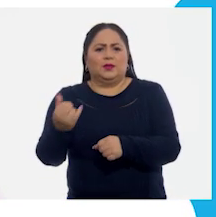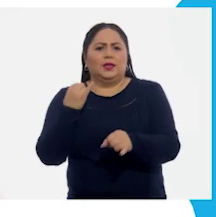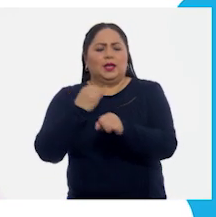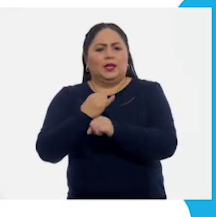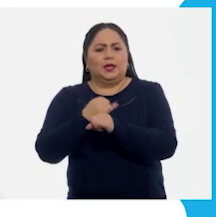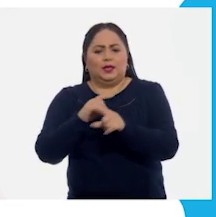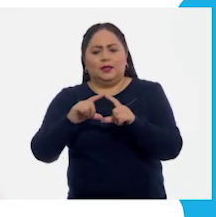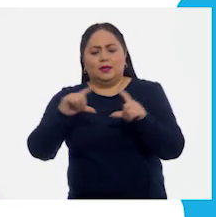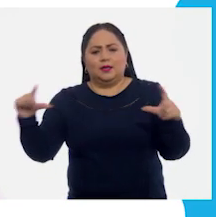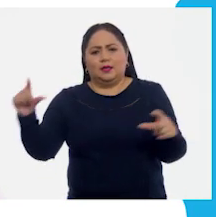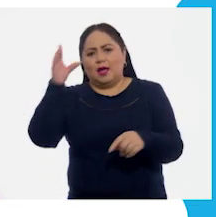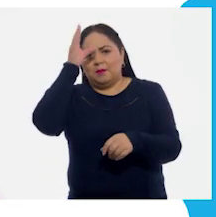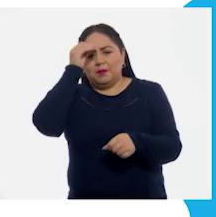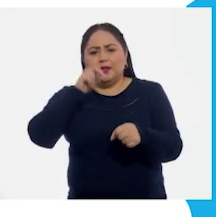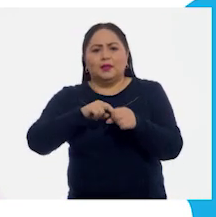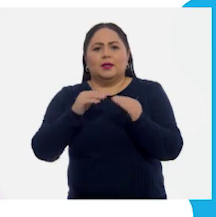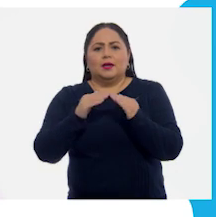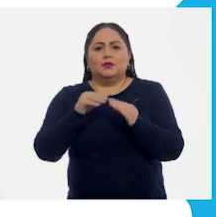siguiente liga.